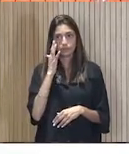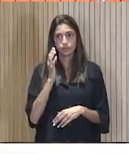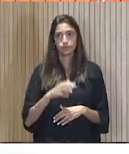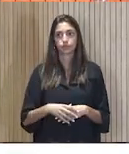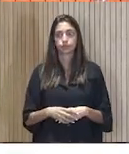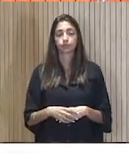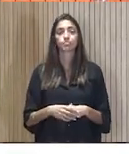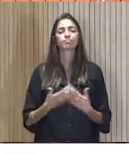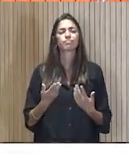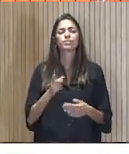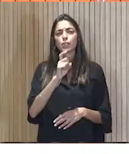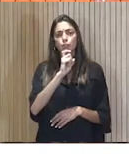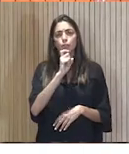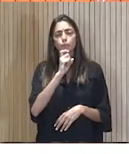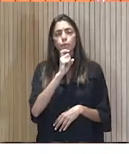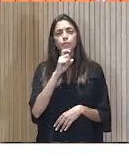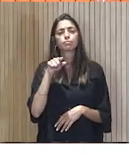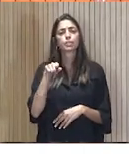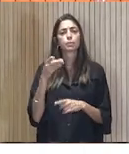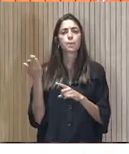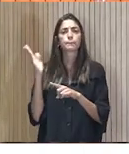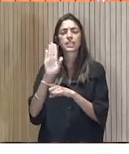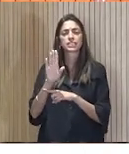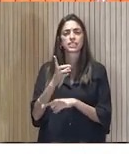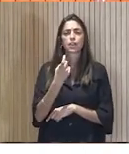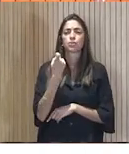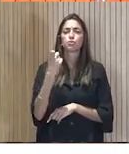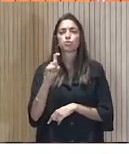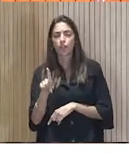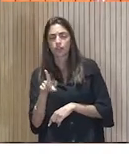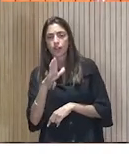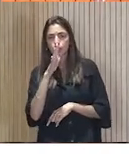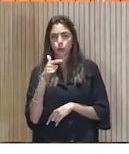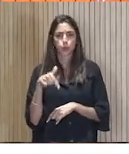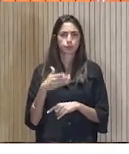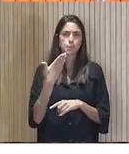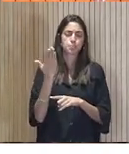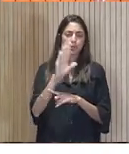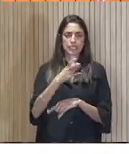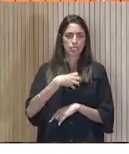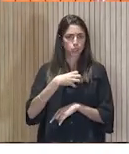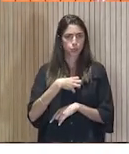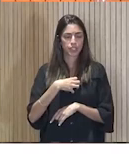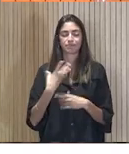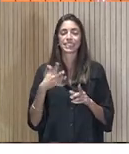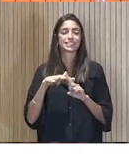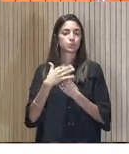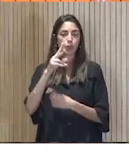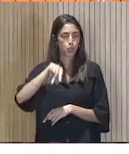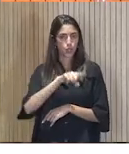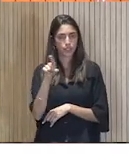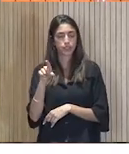¿Cómo era eso de no tiene presentación por impresentable? Le dice aquello. No es el caso. Don Javier Senén,